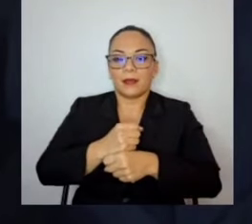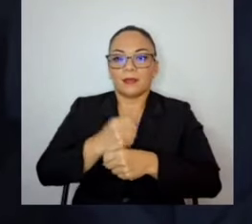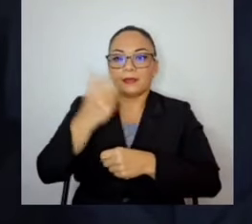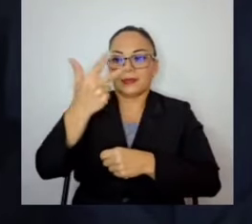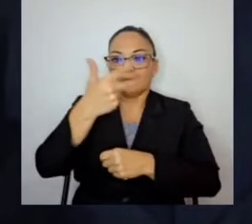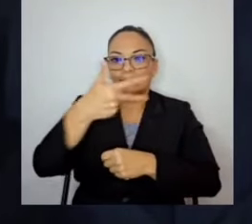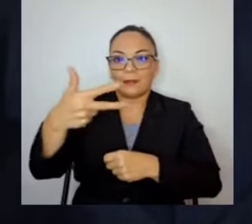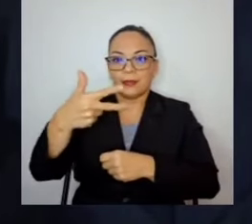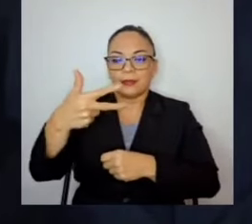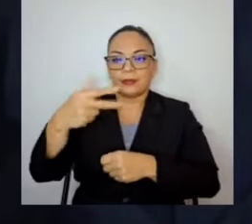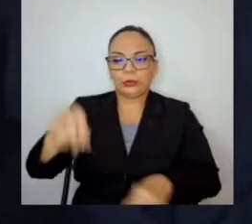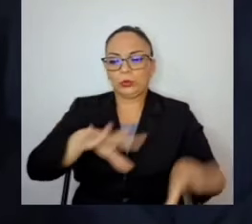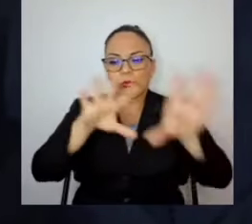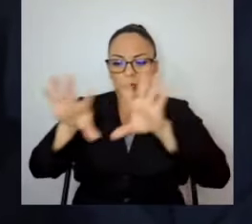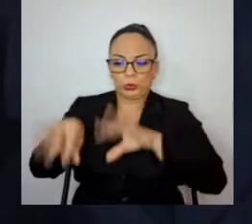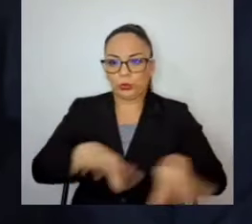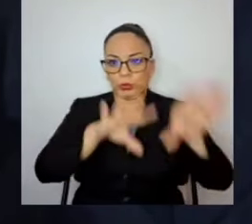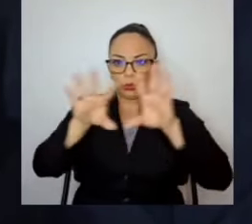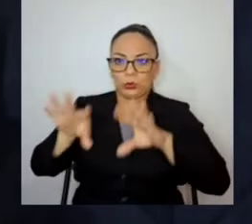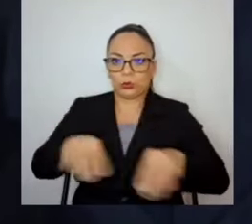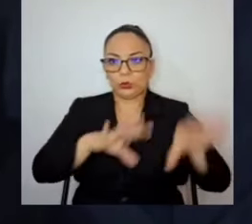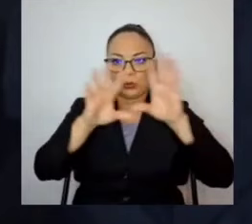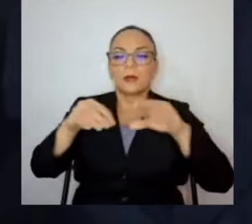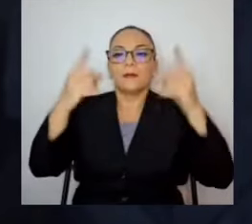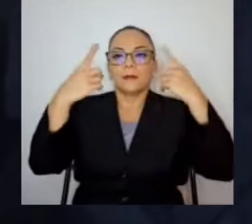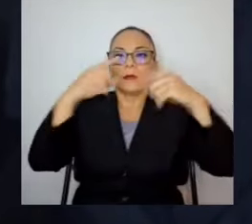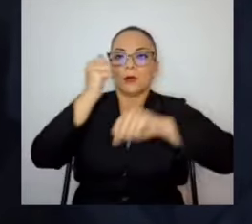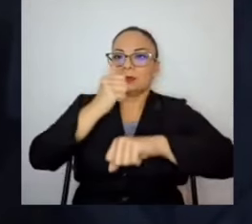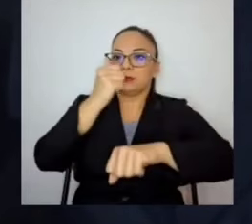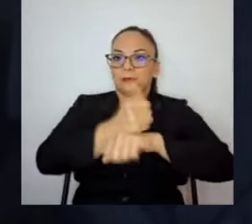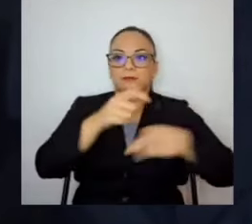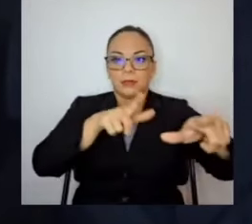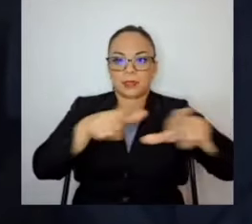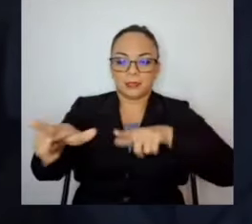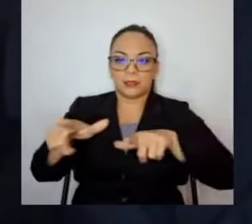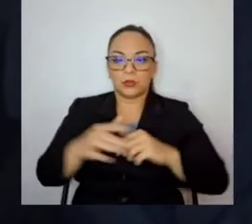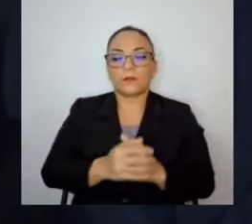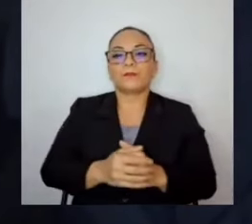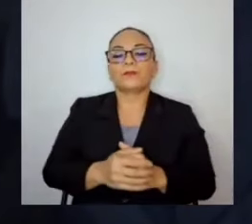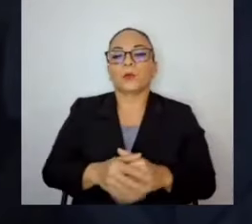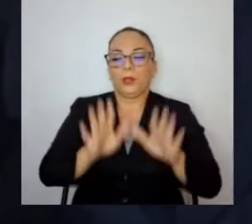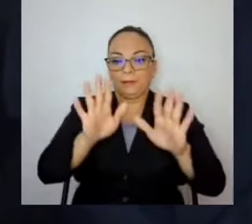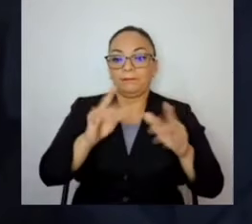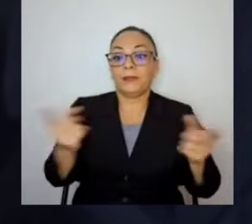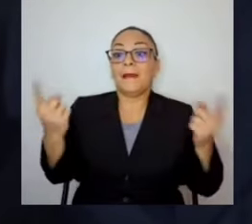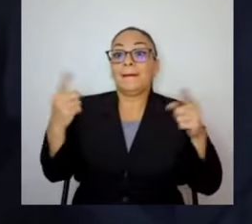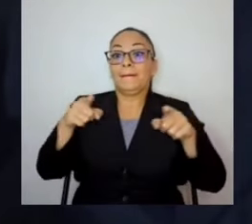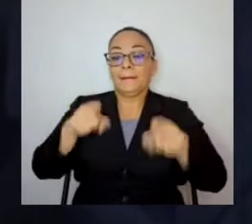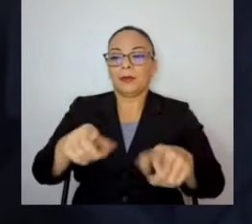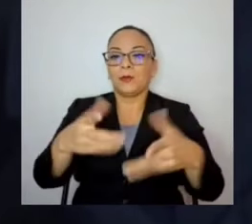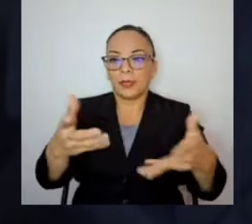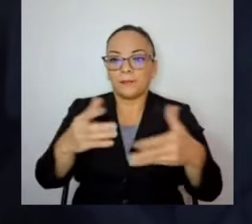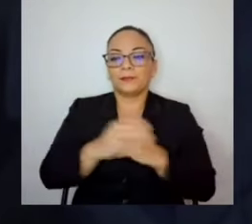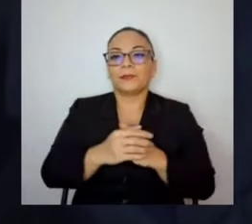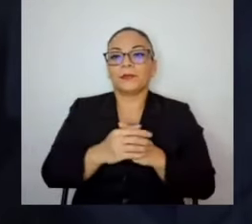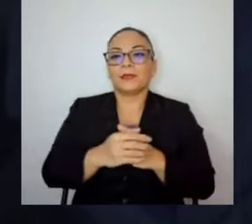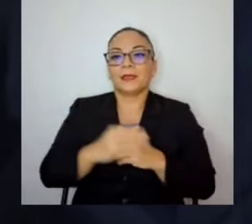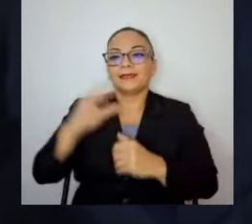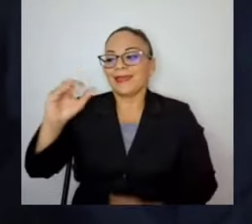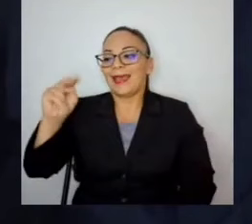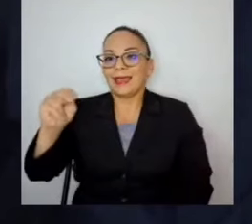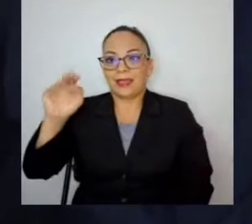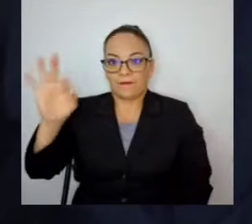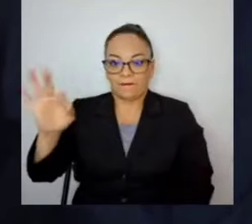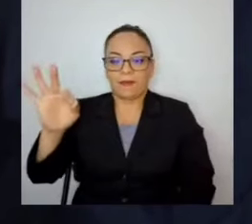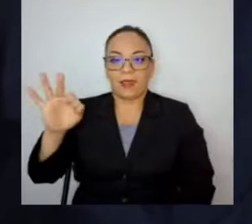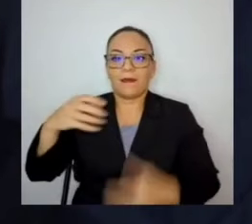para poder completar la instalación. De modo paralelo, la Compañía Nacional de Fuerza y Luz va a movilizar